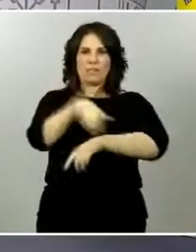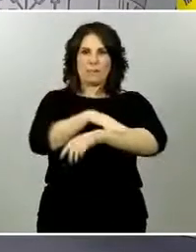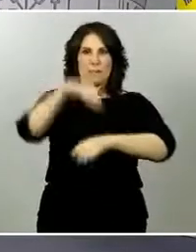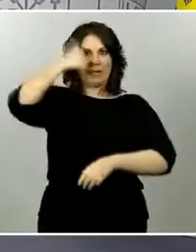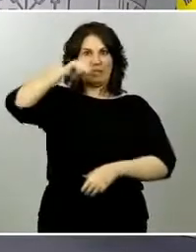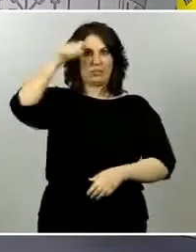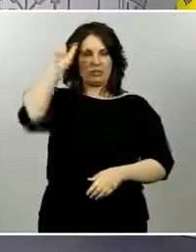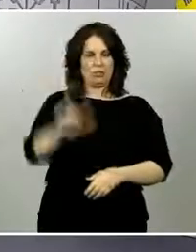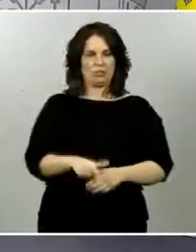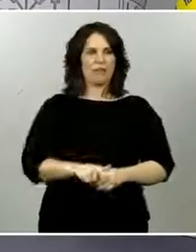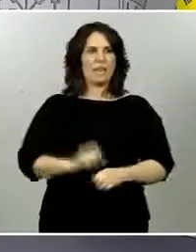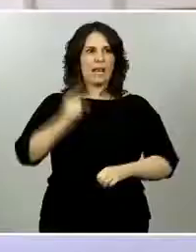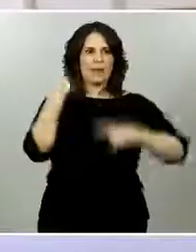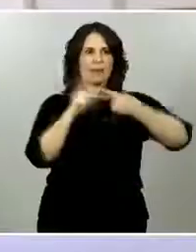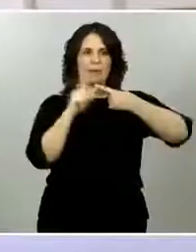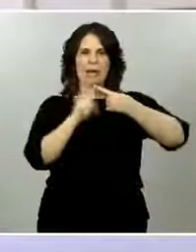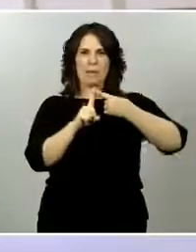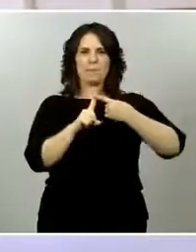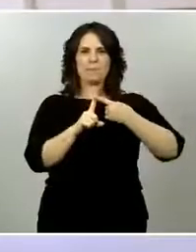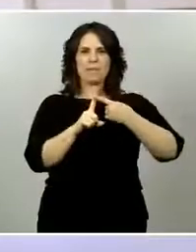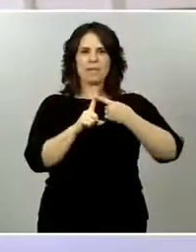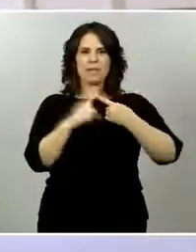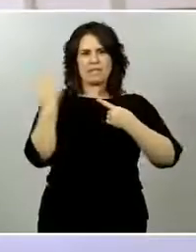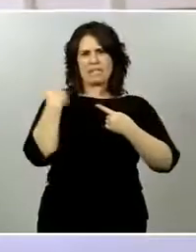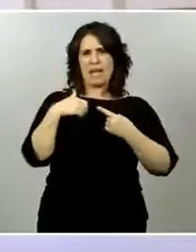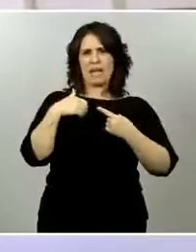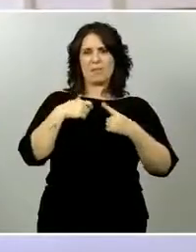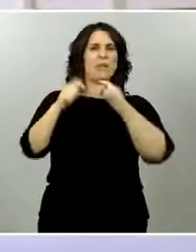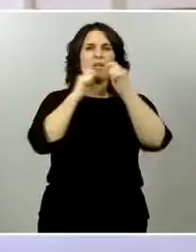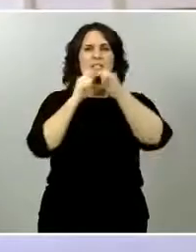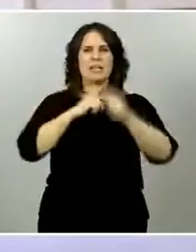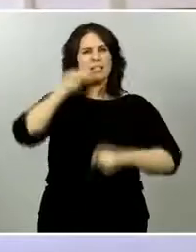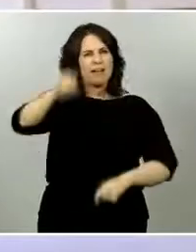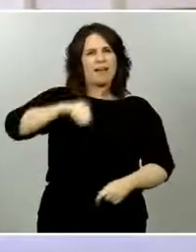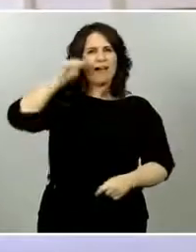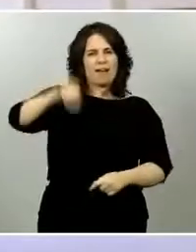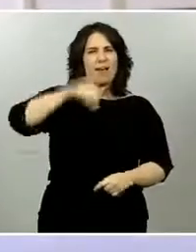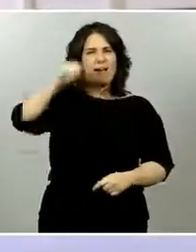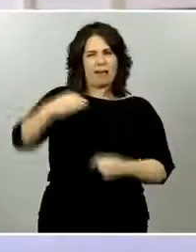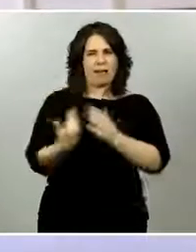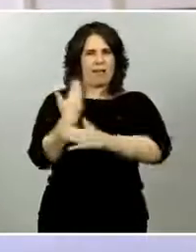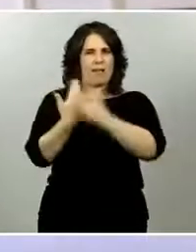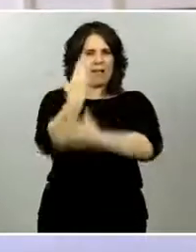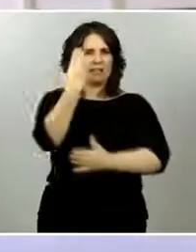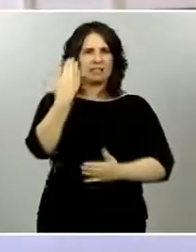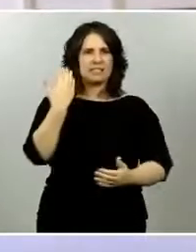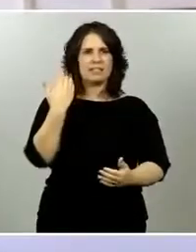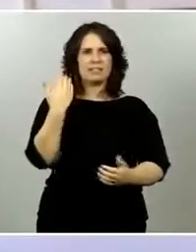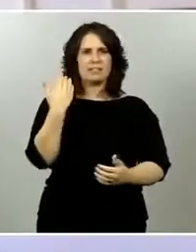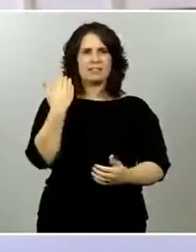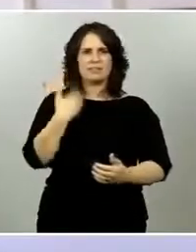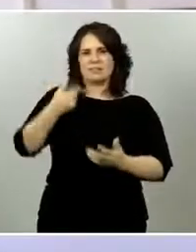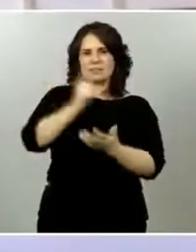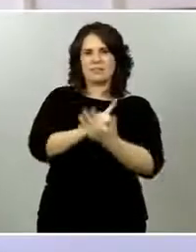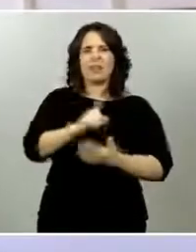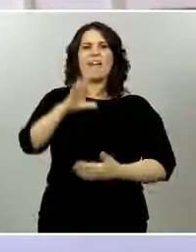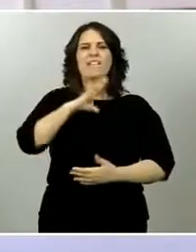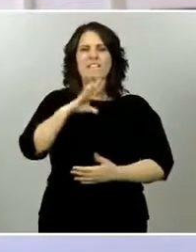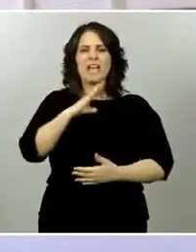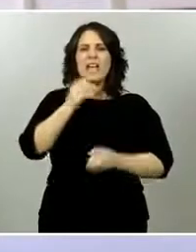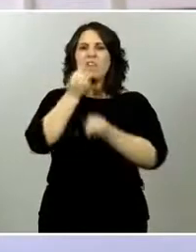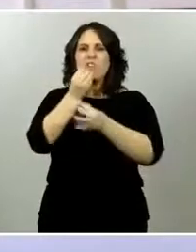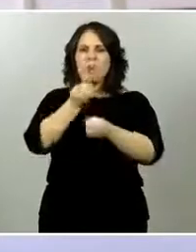Buenas tardes. Clara Jiménez Cruz, de Maldita.es. Yo tengo dos preguntas para el ministro Illa. La primera está